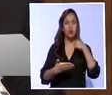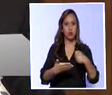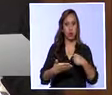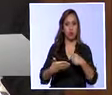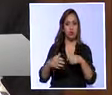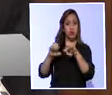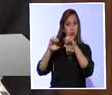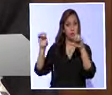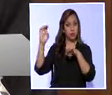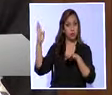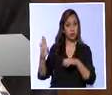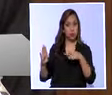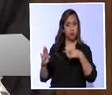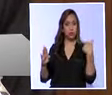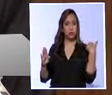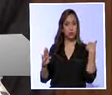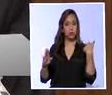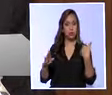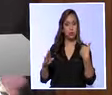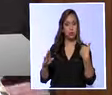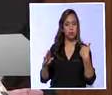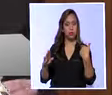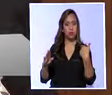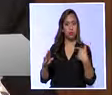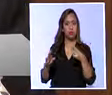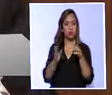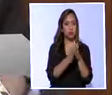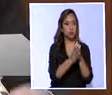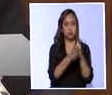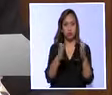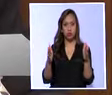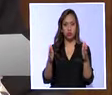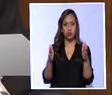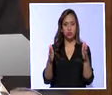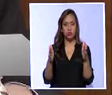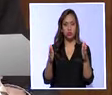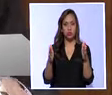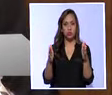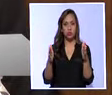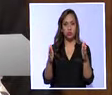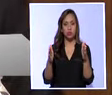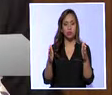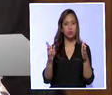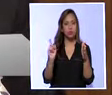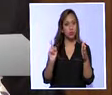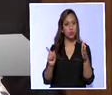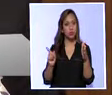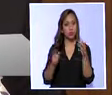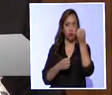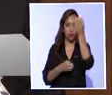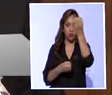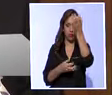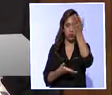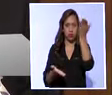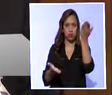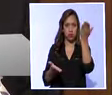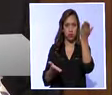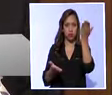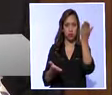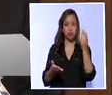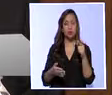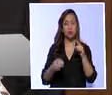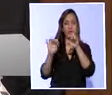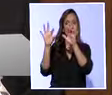Odebrecht había suscrito en el periodo determinado en la información de la